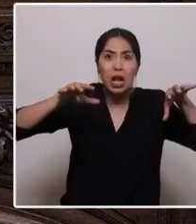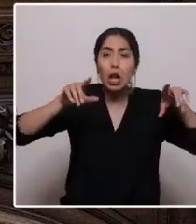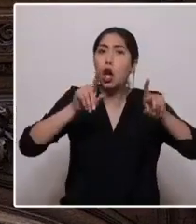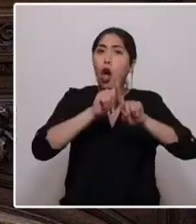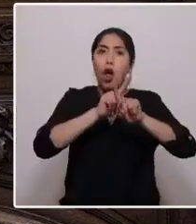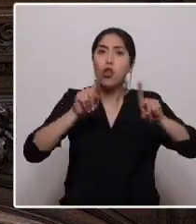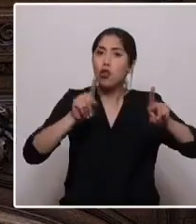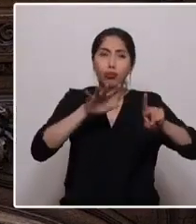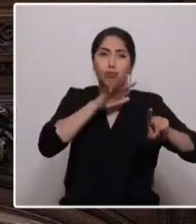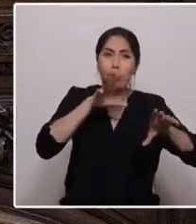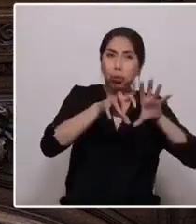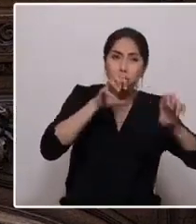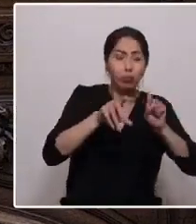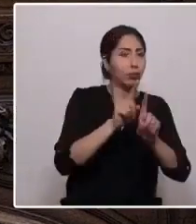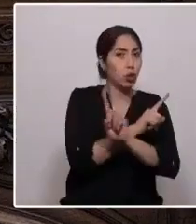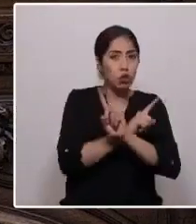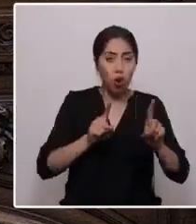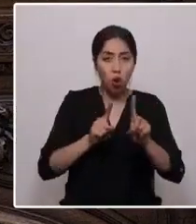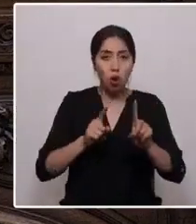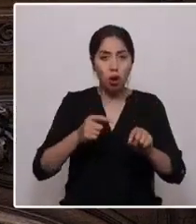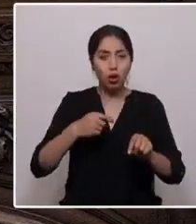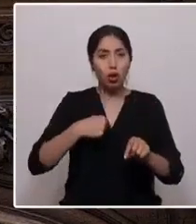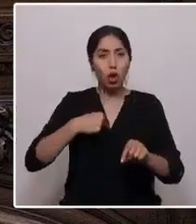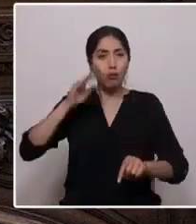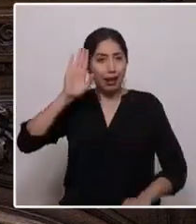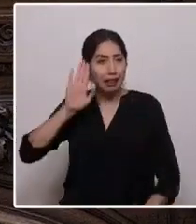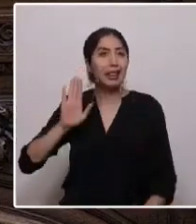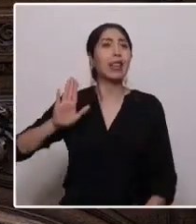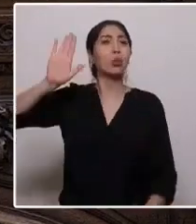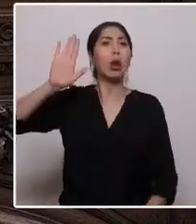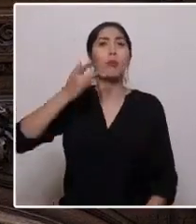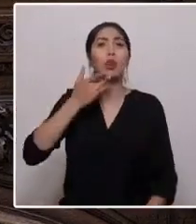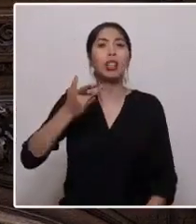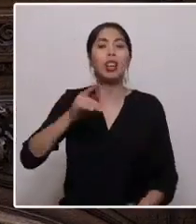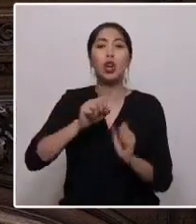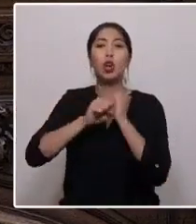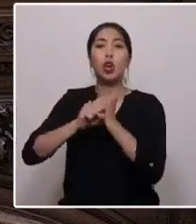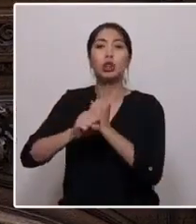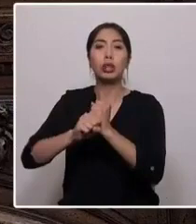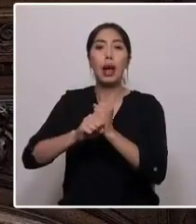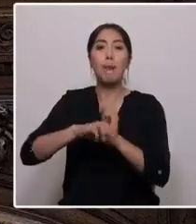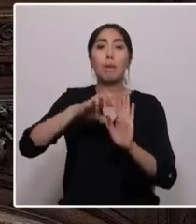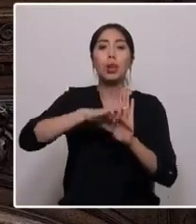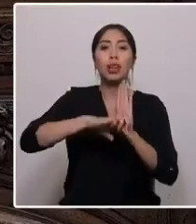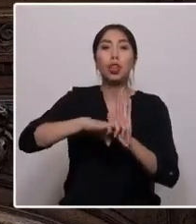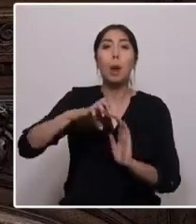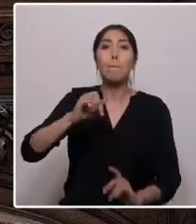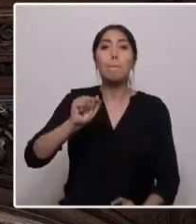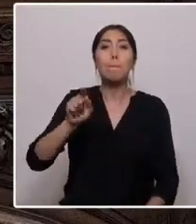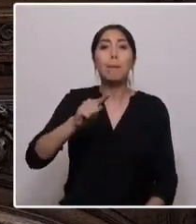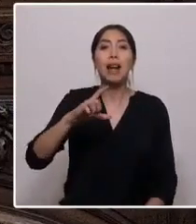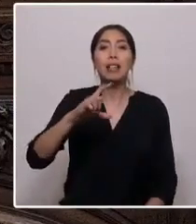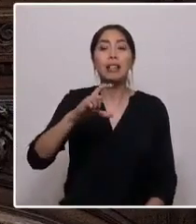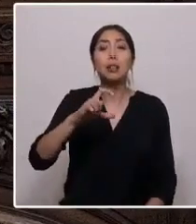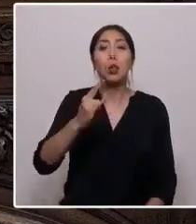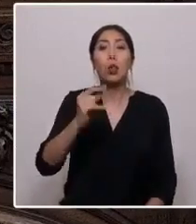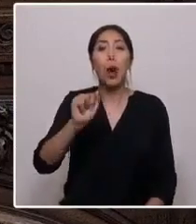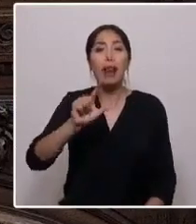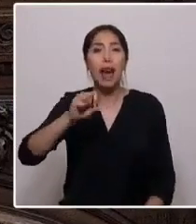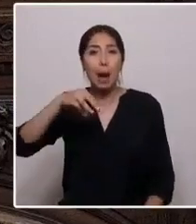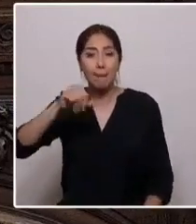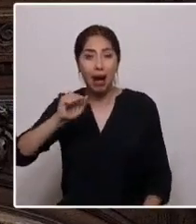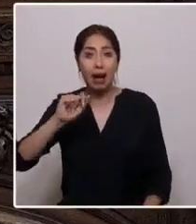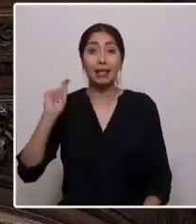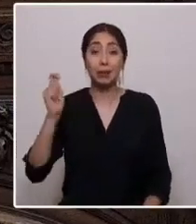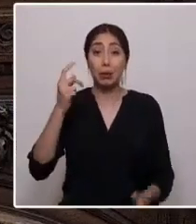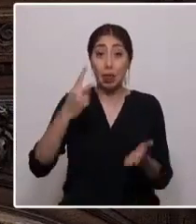que impulsó mi candidatura fue el devenir del conflicto por el megaproyecto minero Pascualama. En septiembre de 2020 y después de